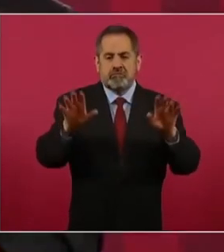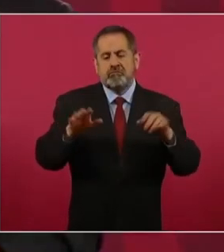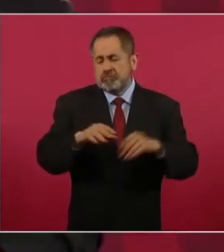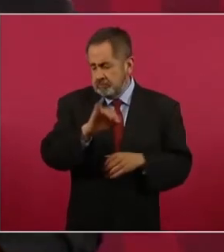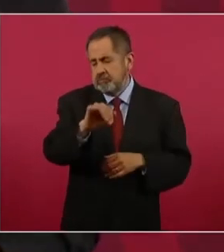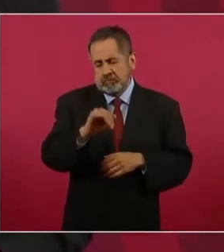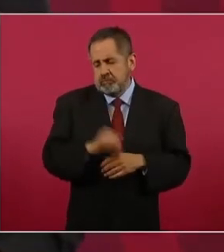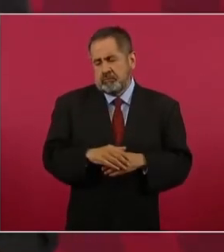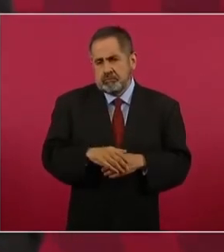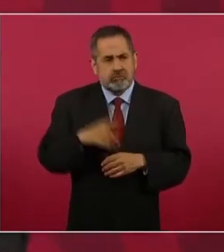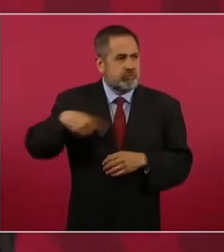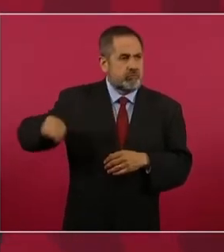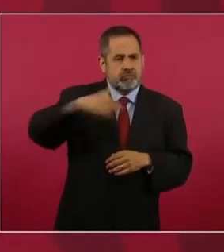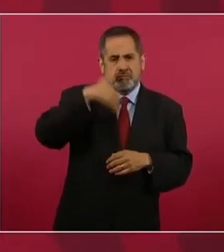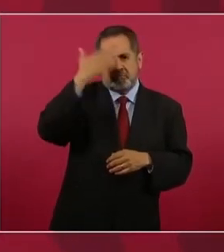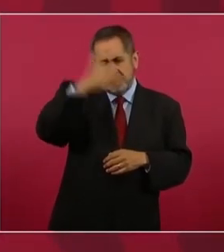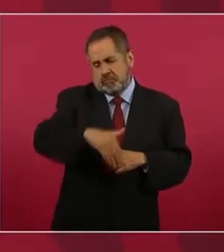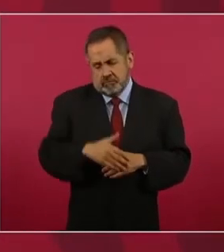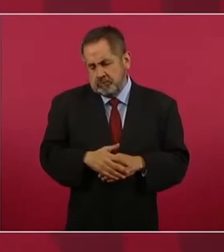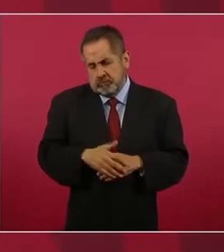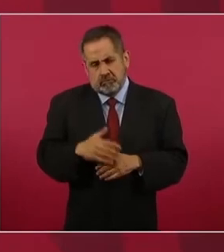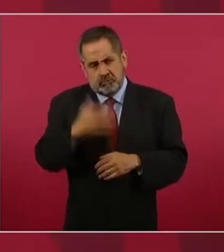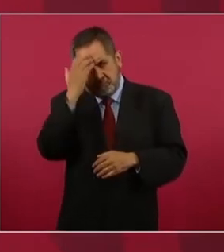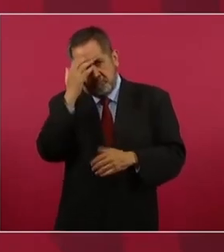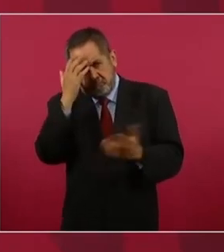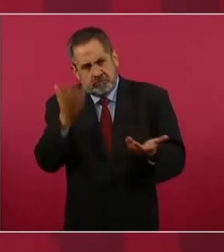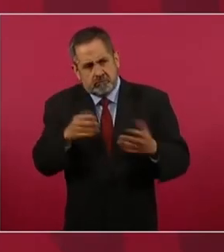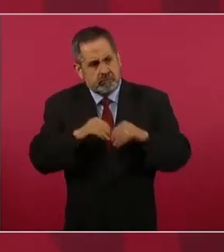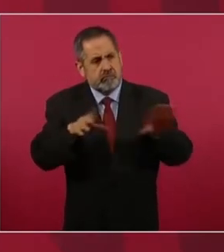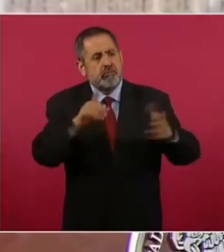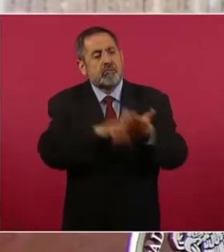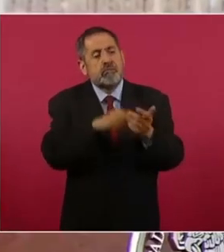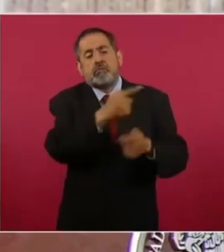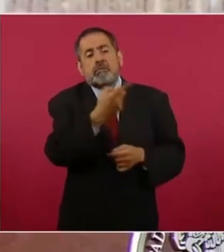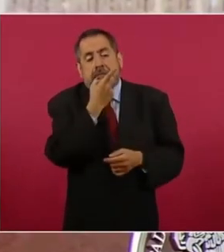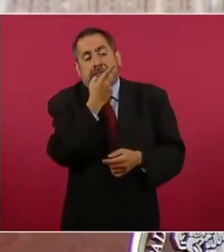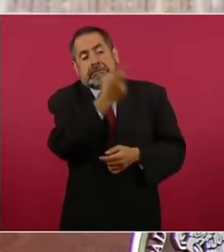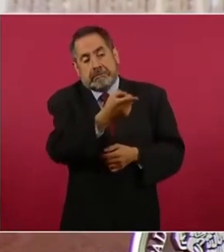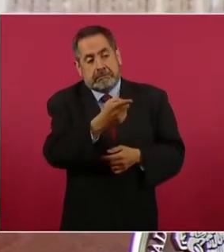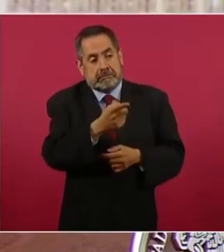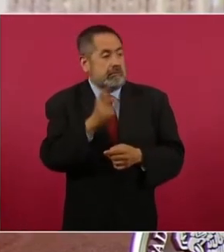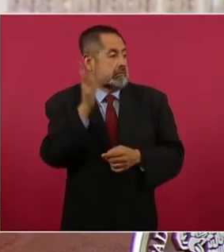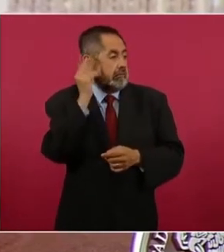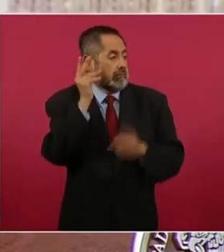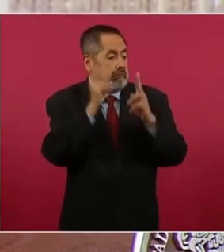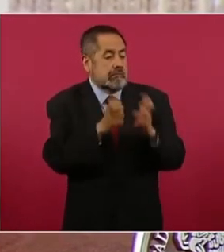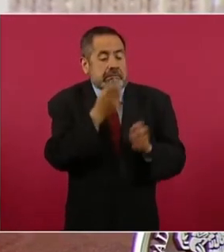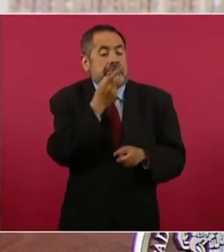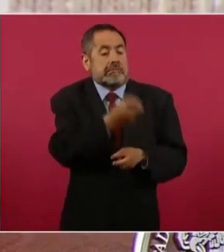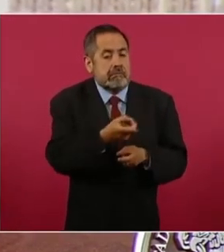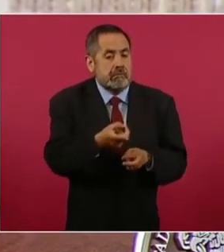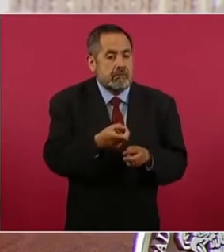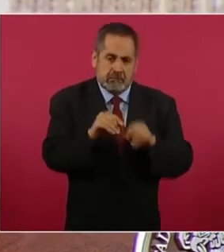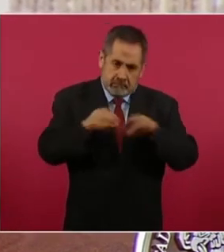Porque yo siempre he sostenido de que